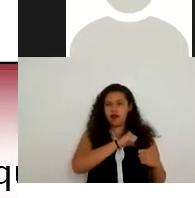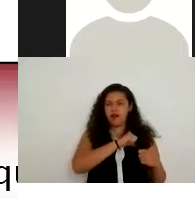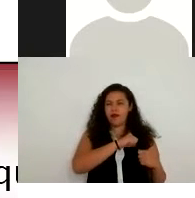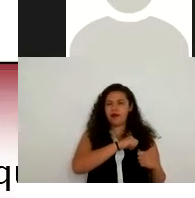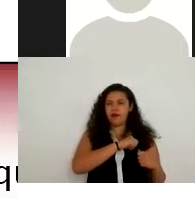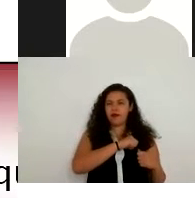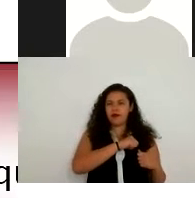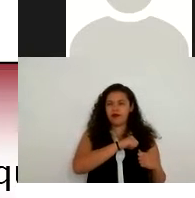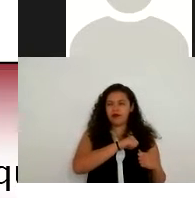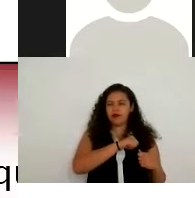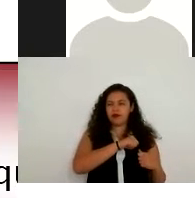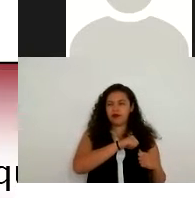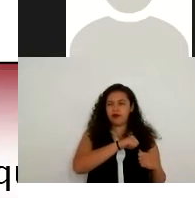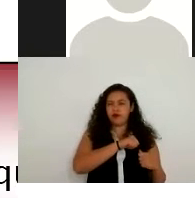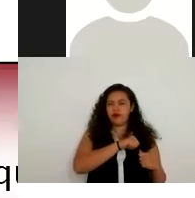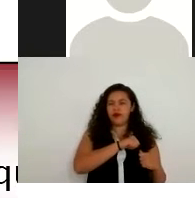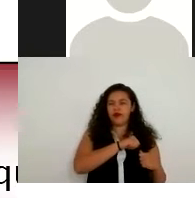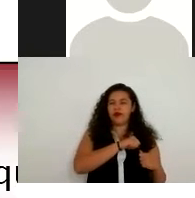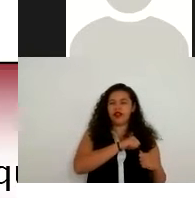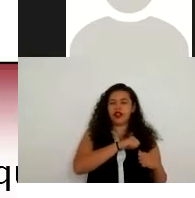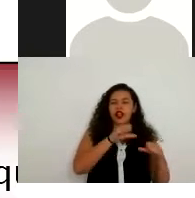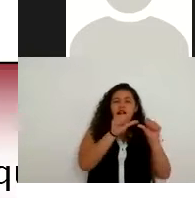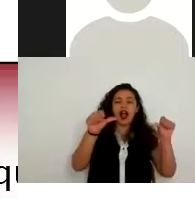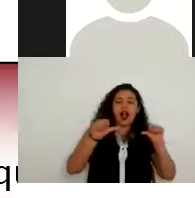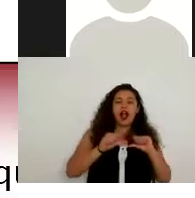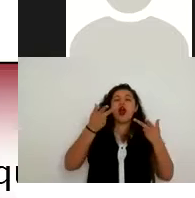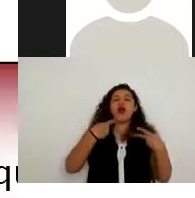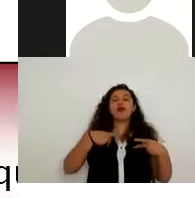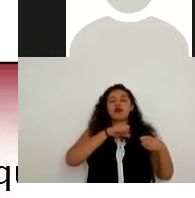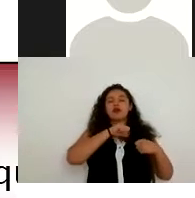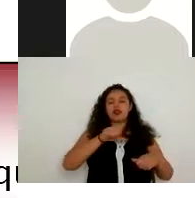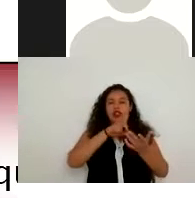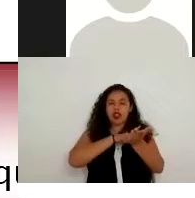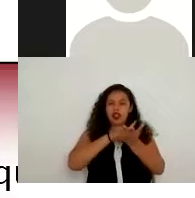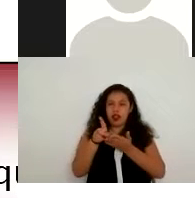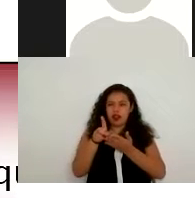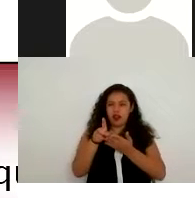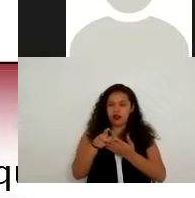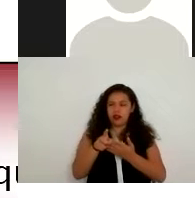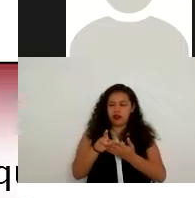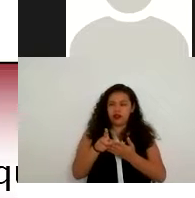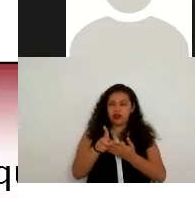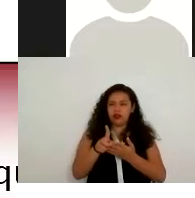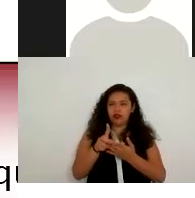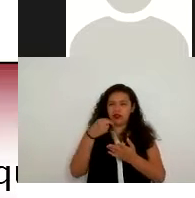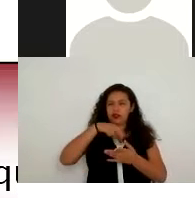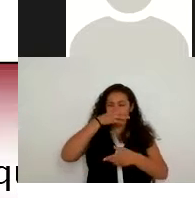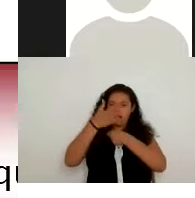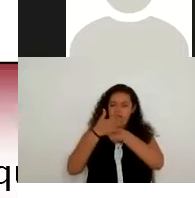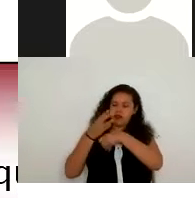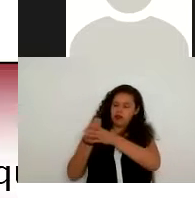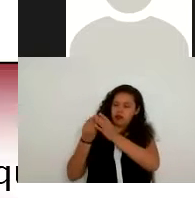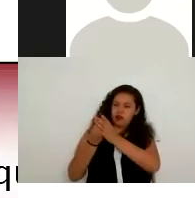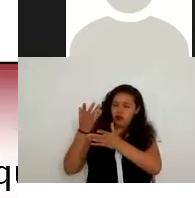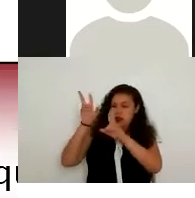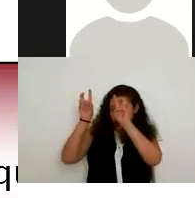o ante qué área se pueden ejercer estos derechos no nos queremos meter mucho al tema del aviso de privacidad no por otra cosa